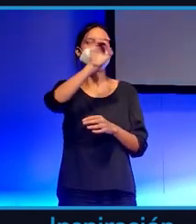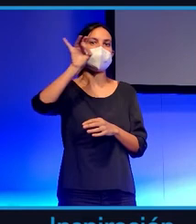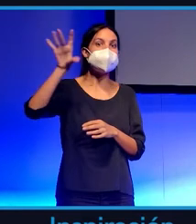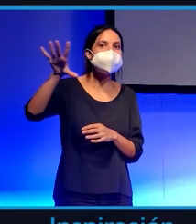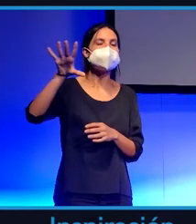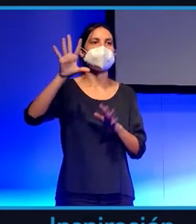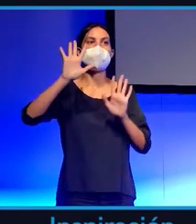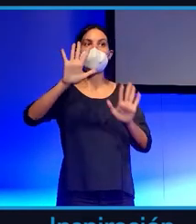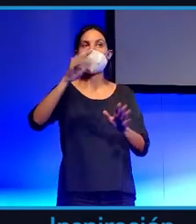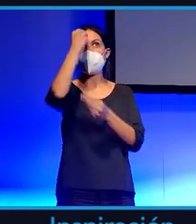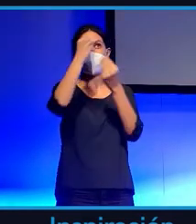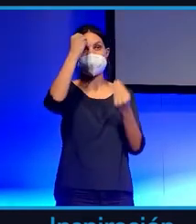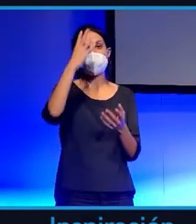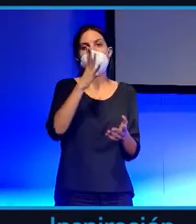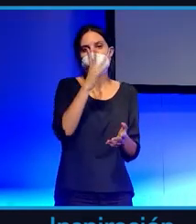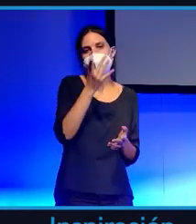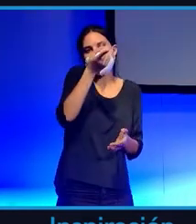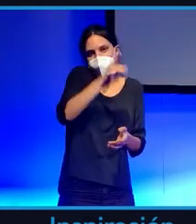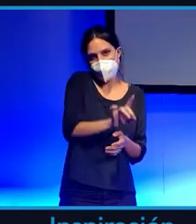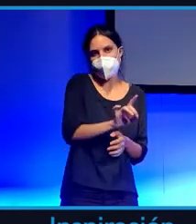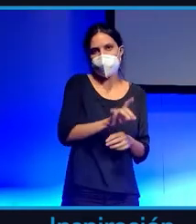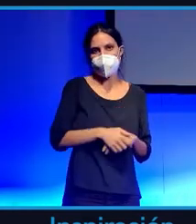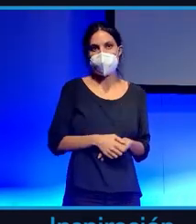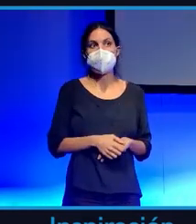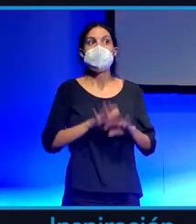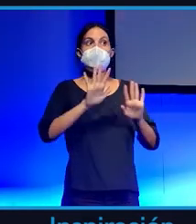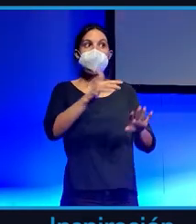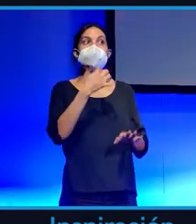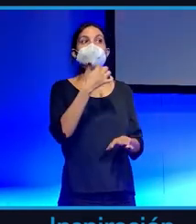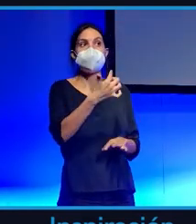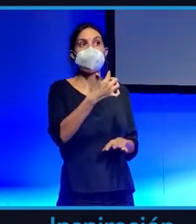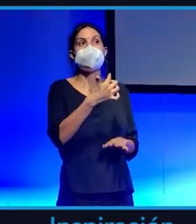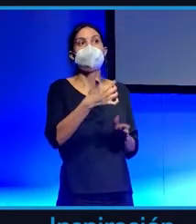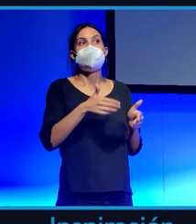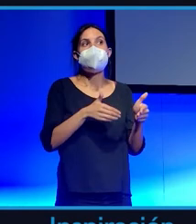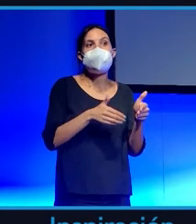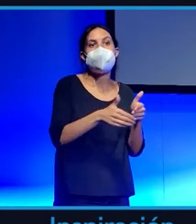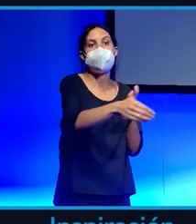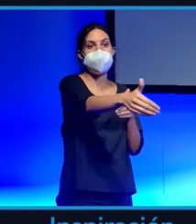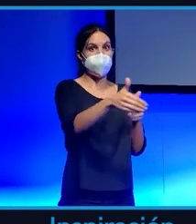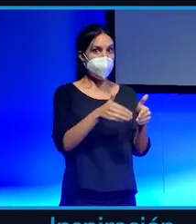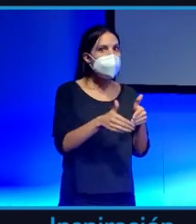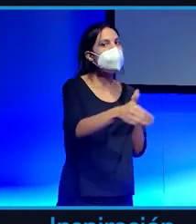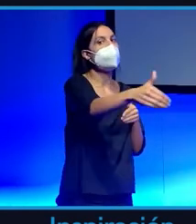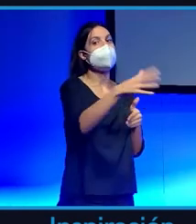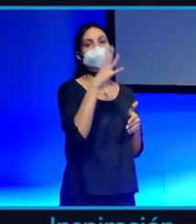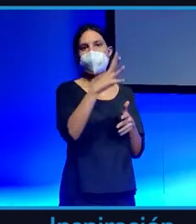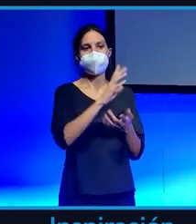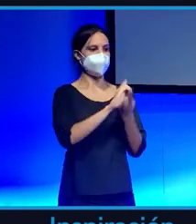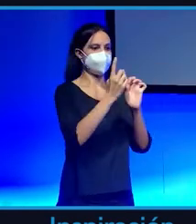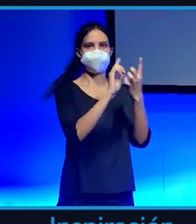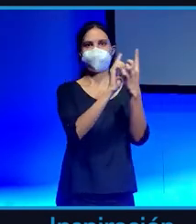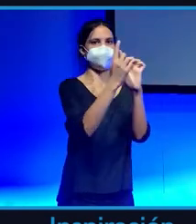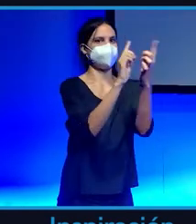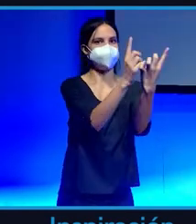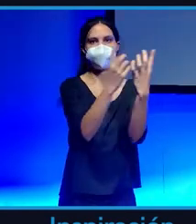creo que es hoy. Pero muy importante, solo a largo, solo a largo porque esto es muy volátil. Tened